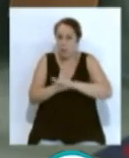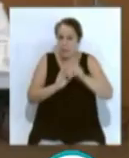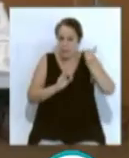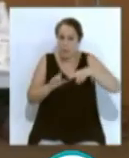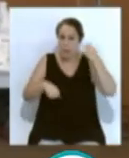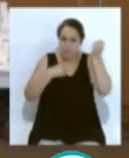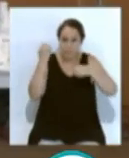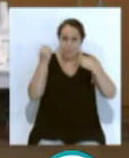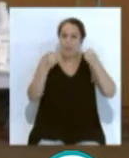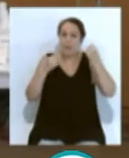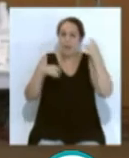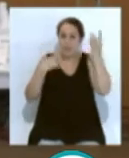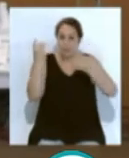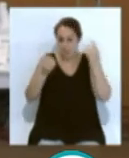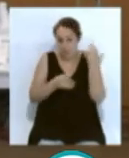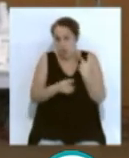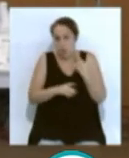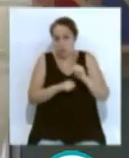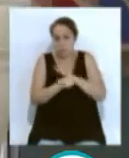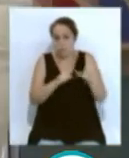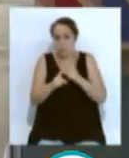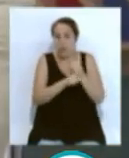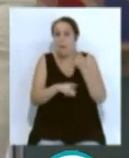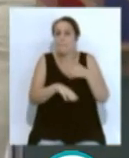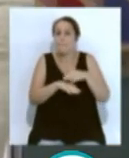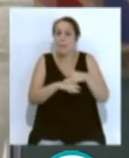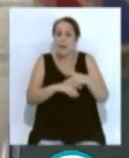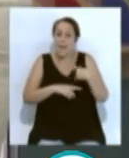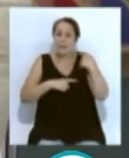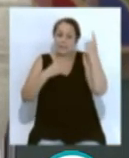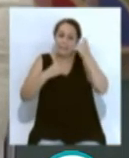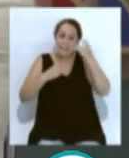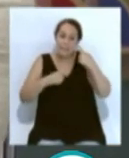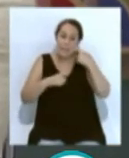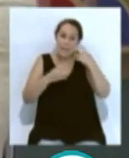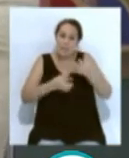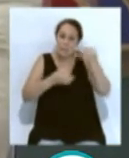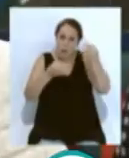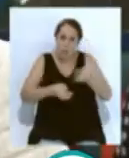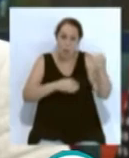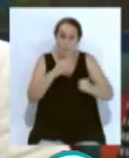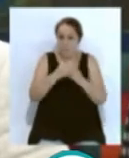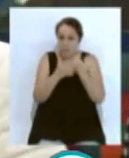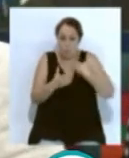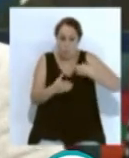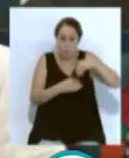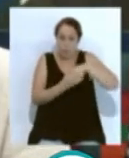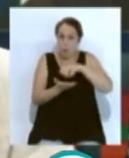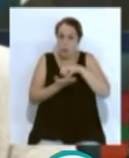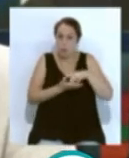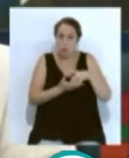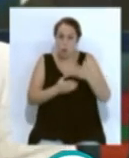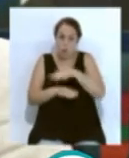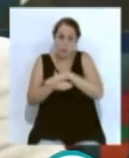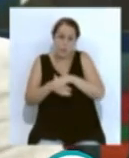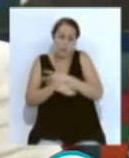extraordinarios anti-COVID que se han dispuesto para tratar de ofrecer la máxima seguridad posible en los centros. Estamos trabajando muchísimo desde la Consejería